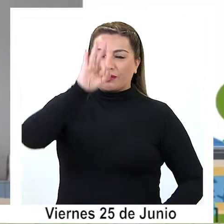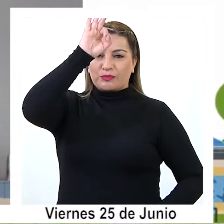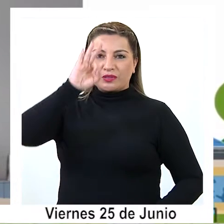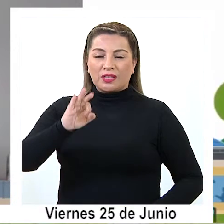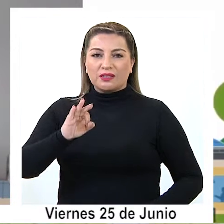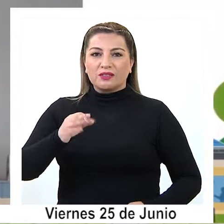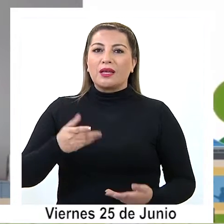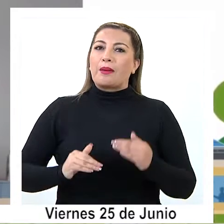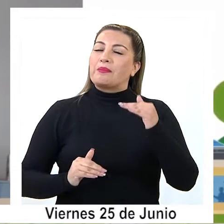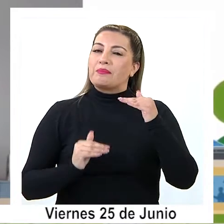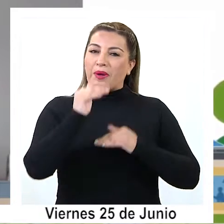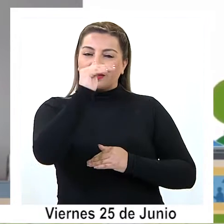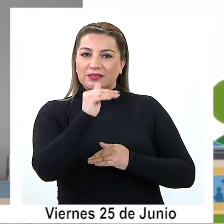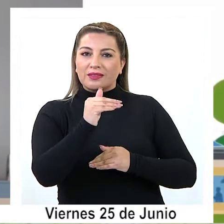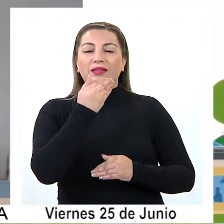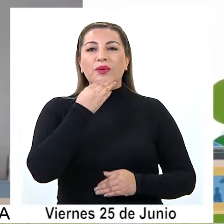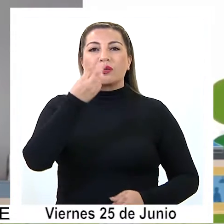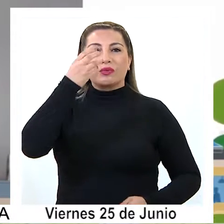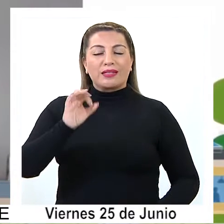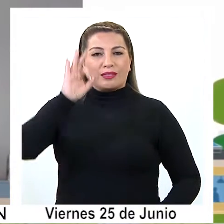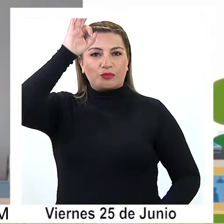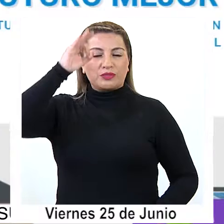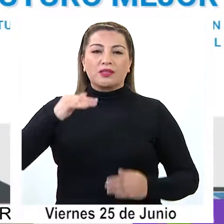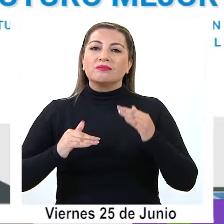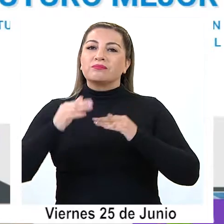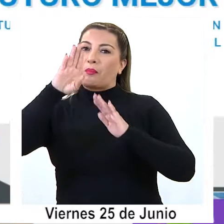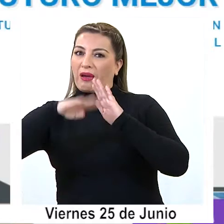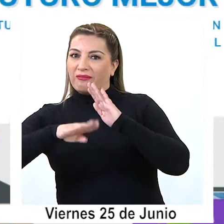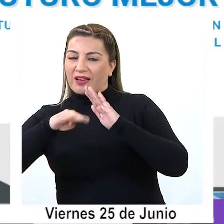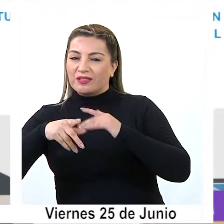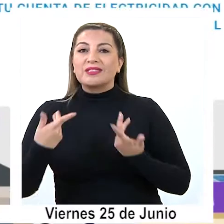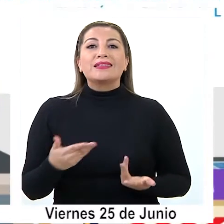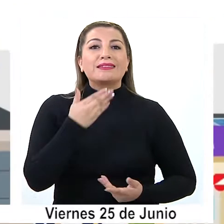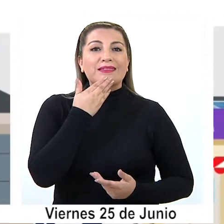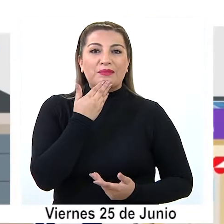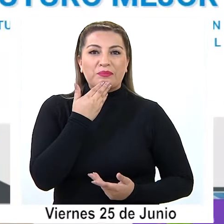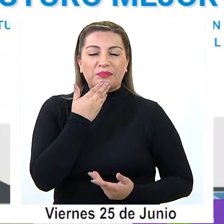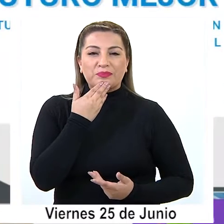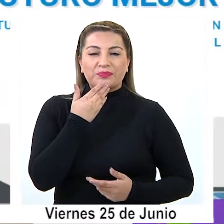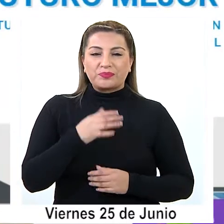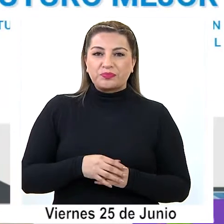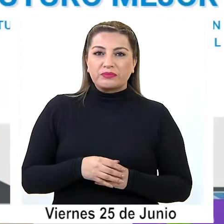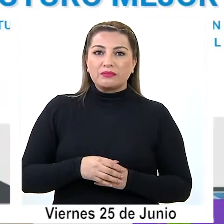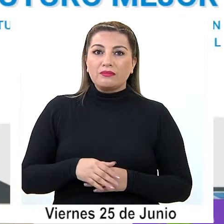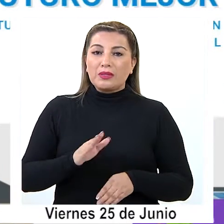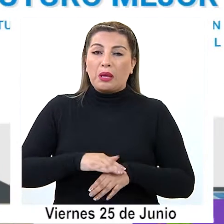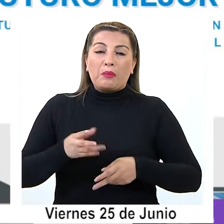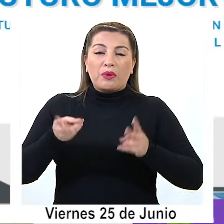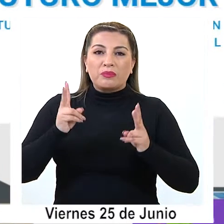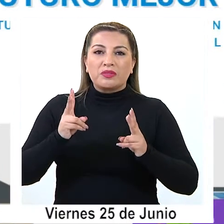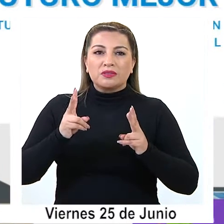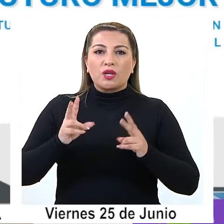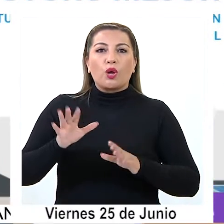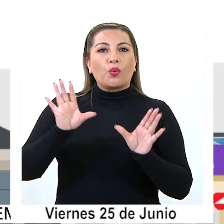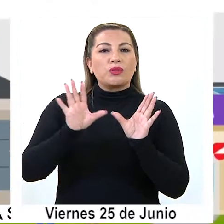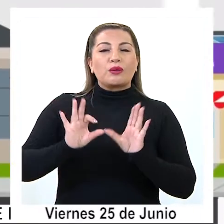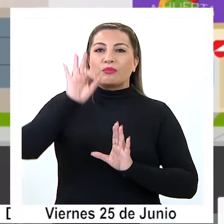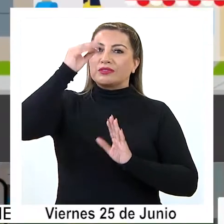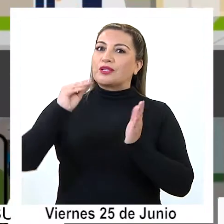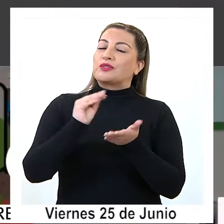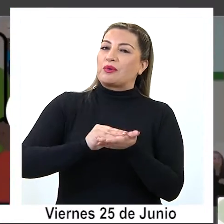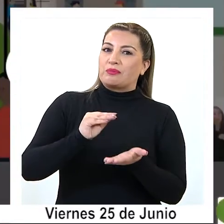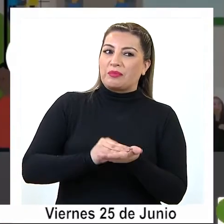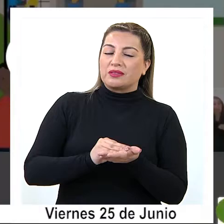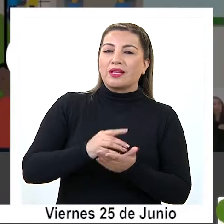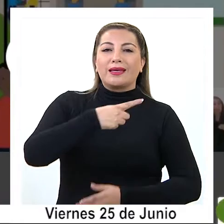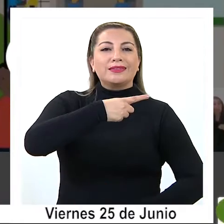en los tramos superiores y un 30% en los tramos inferiores. De igual forma, autorizó el aumento en un 10% más